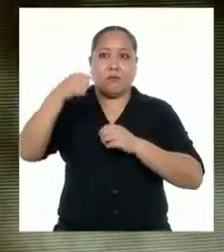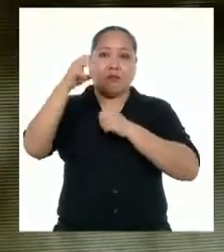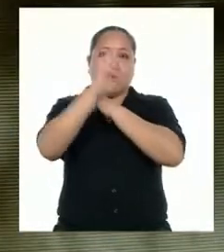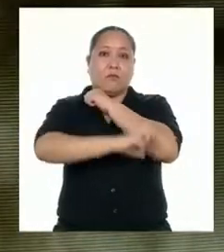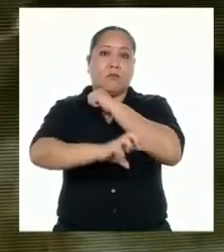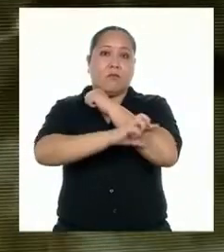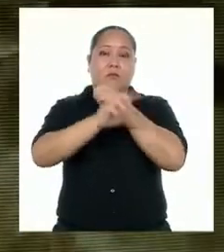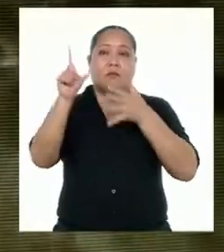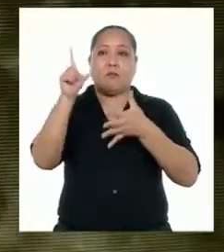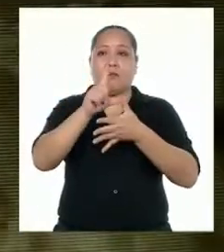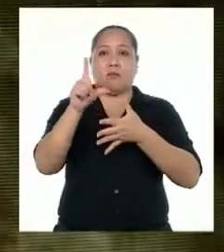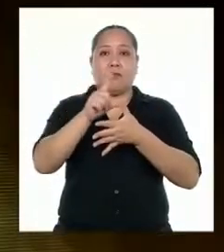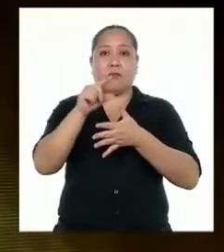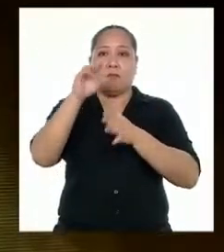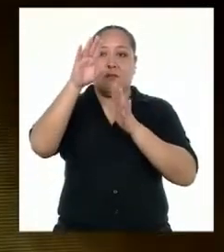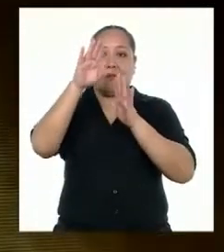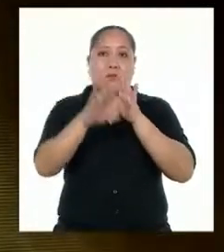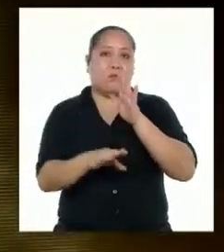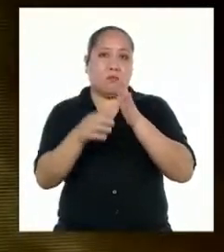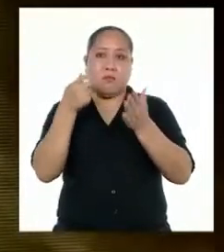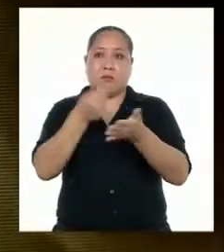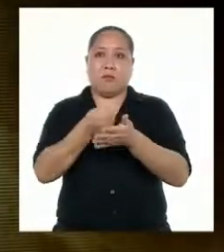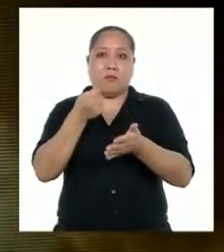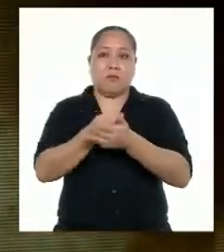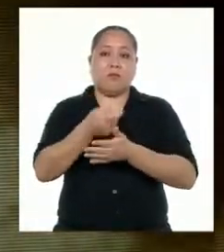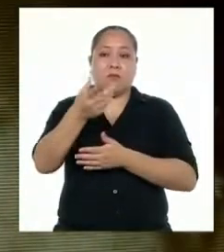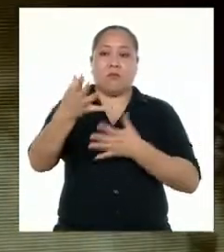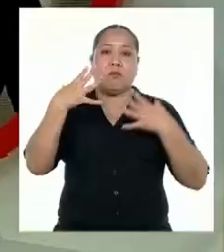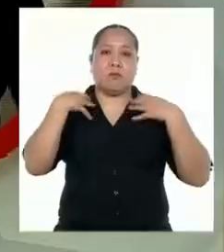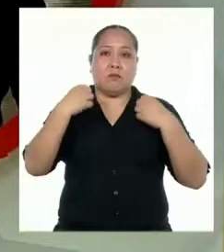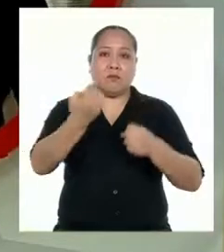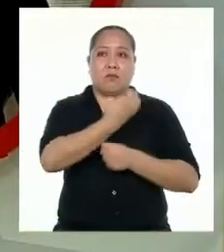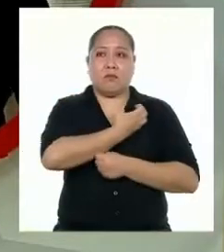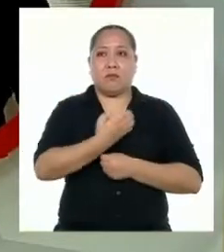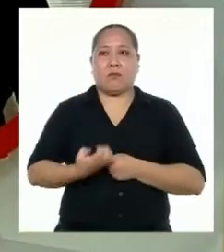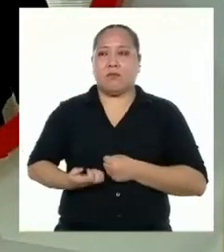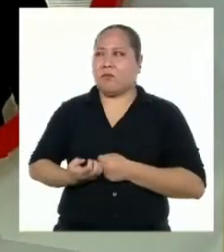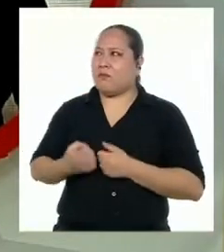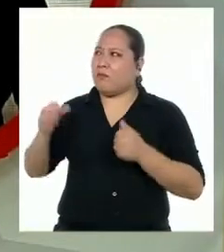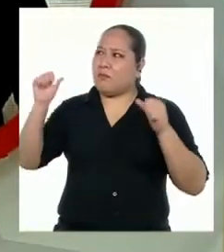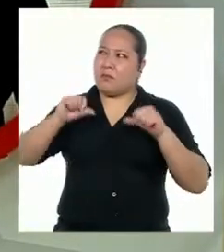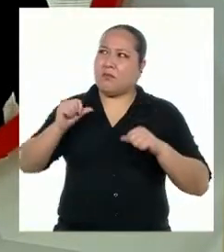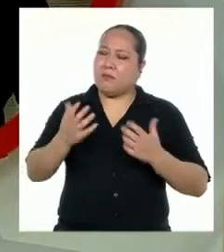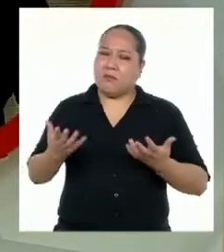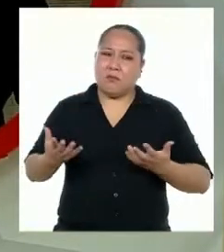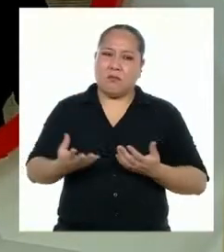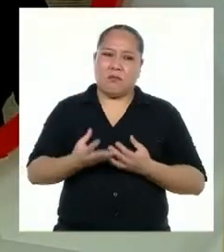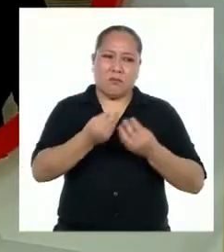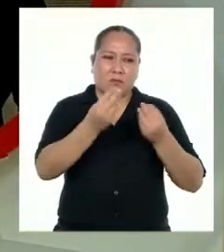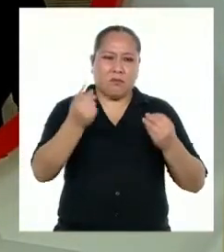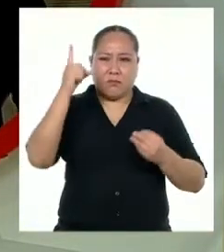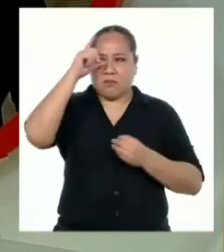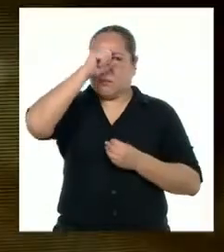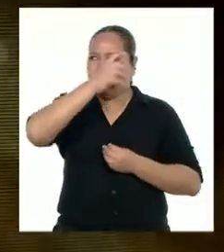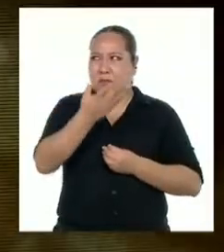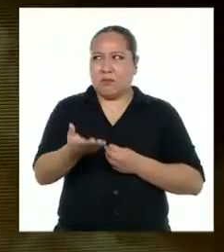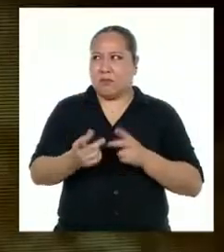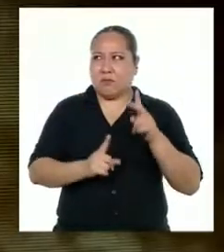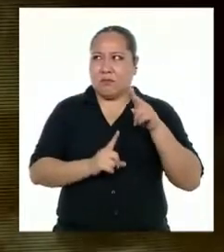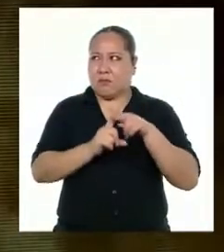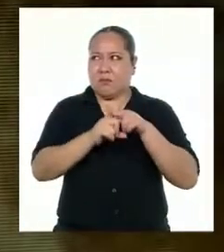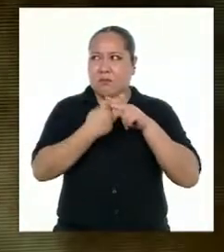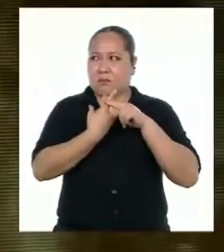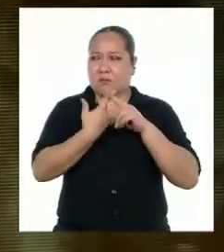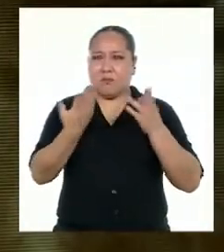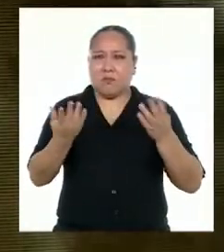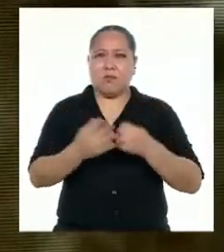países de Latinoamérica que menos invertía en salud pública. ¡Qué mal! Con razón tantas dificultades. Por